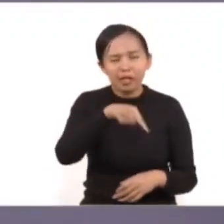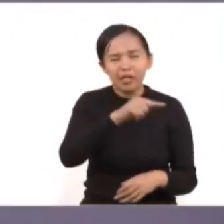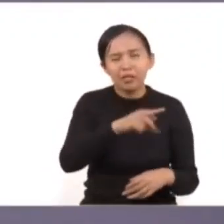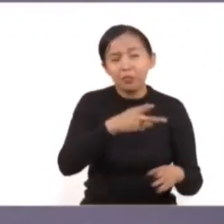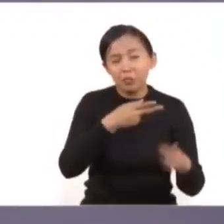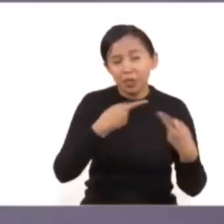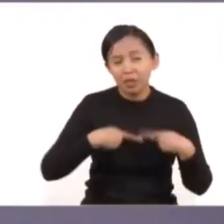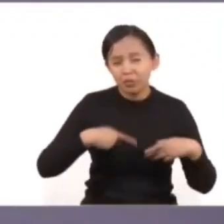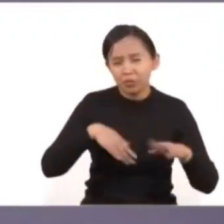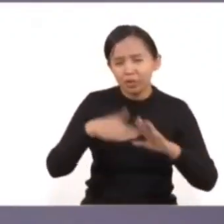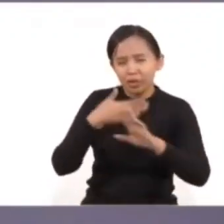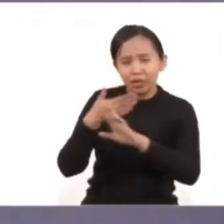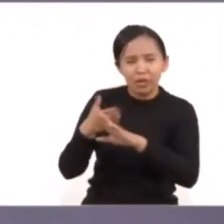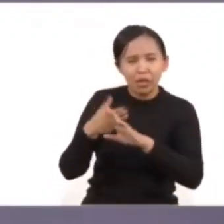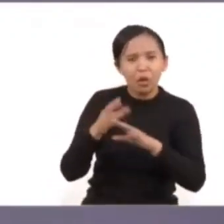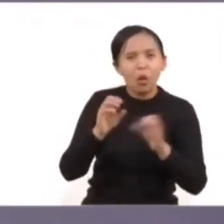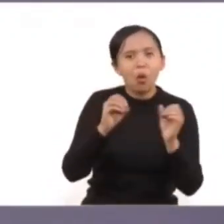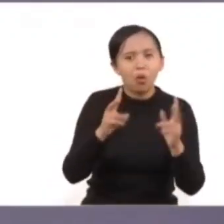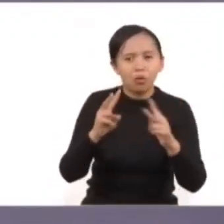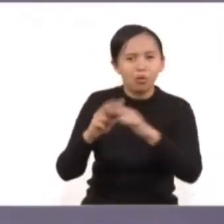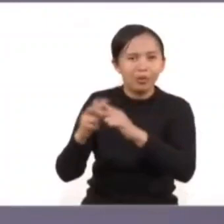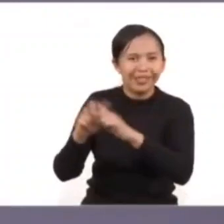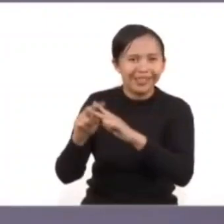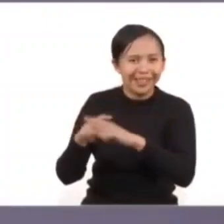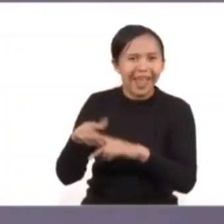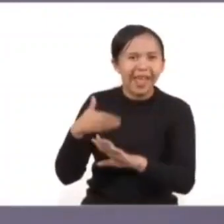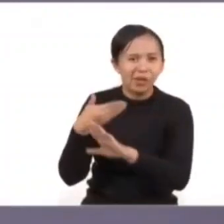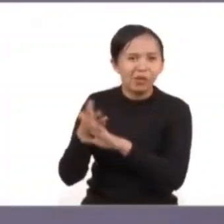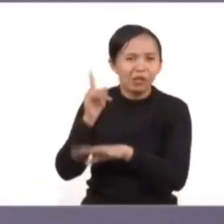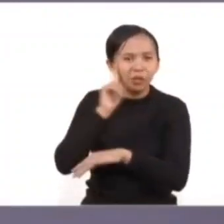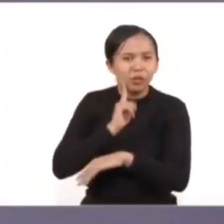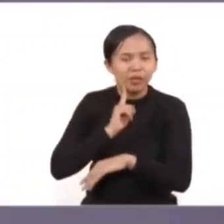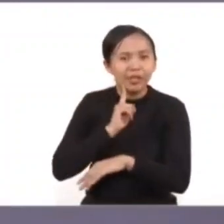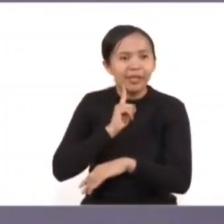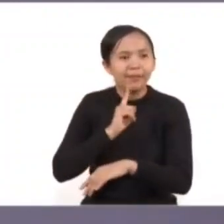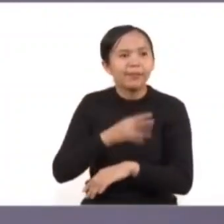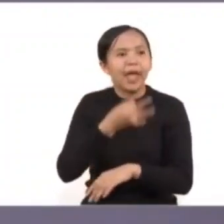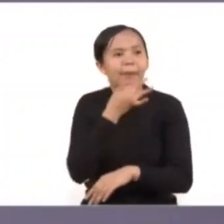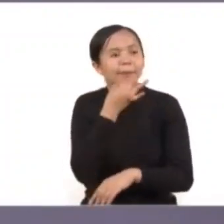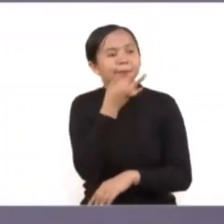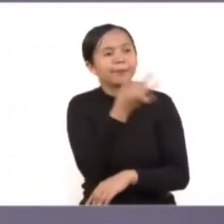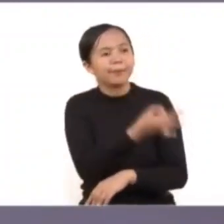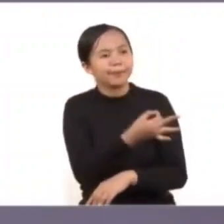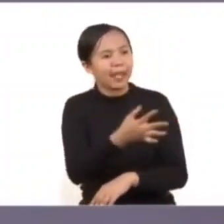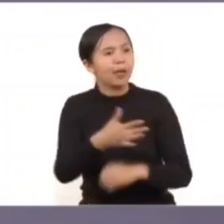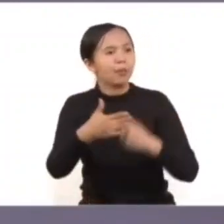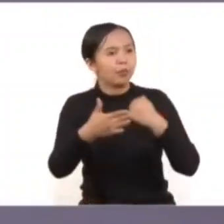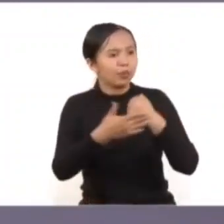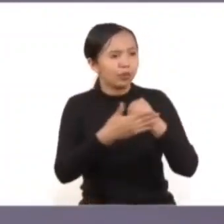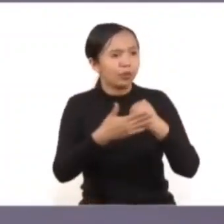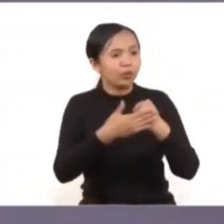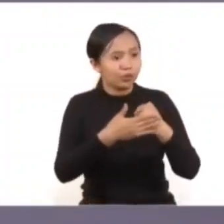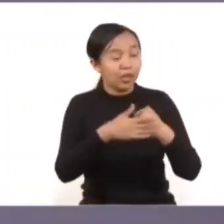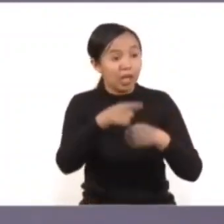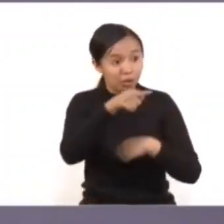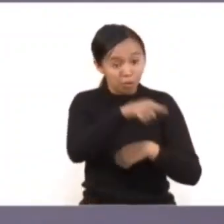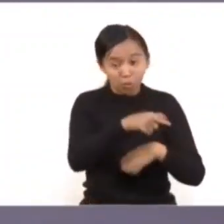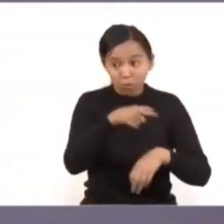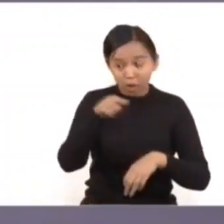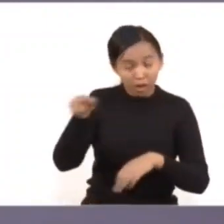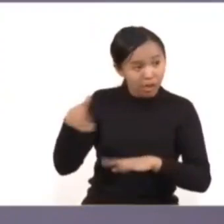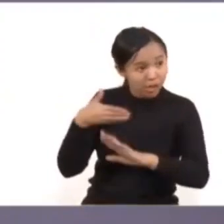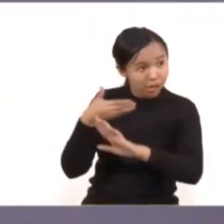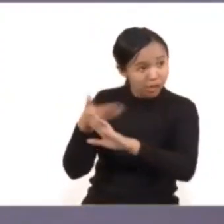y a quienes ejercen la violencia machista, que va a haber una repercusión cuando se afecte, cuando se dañe